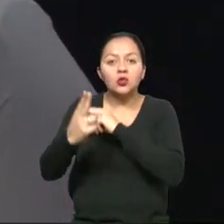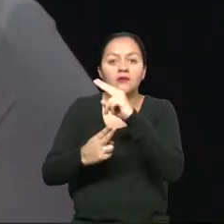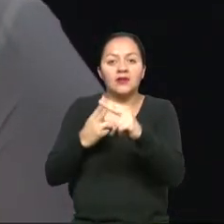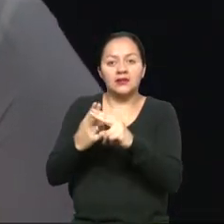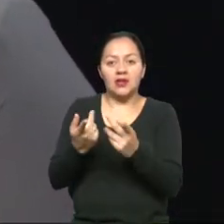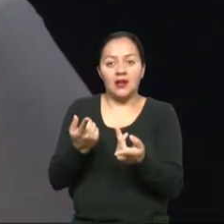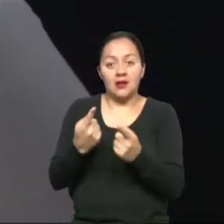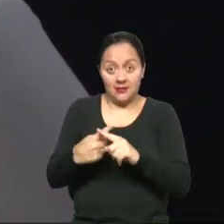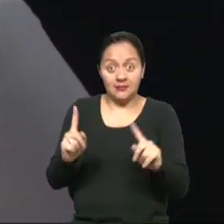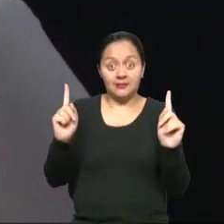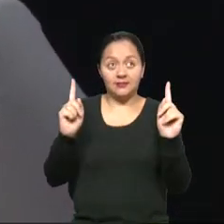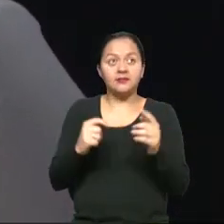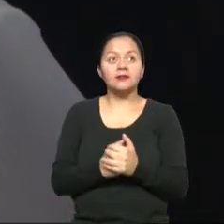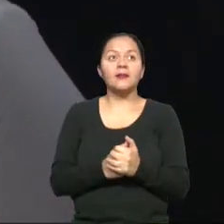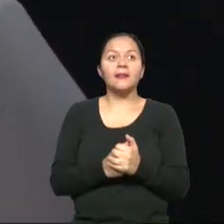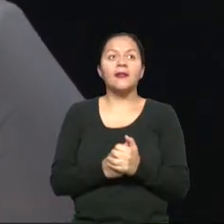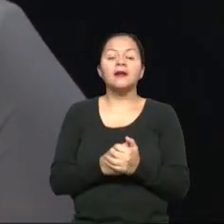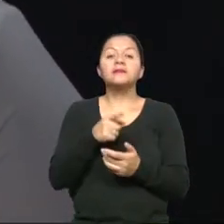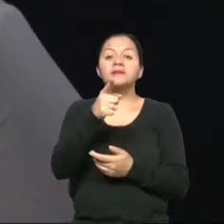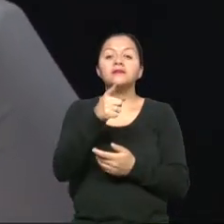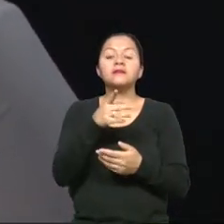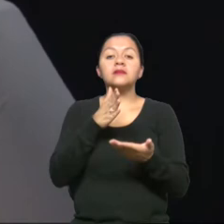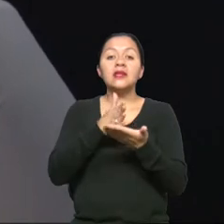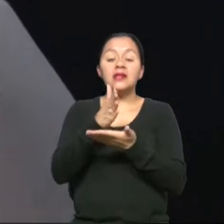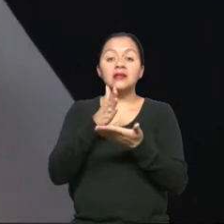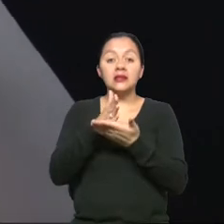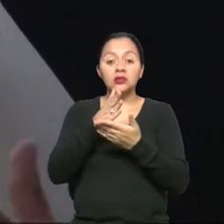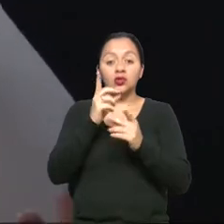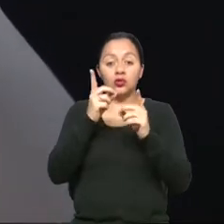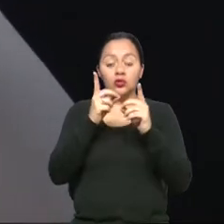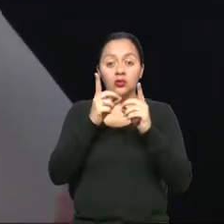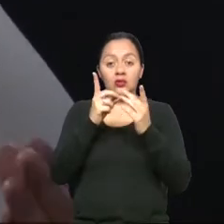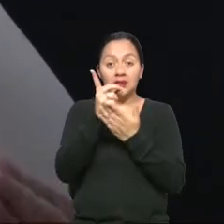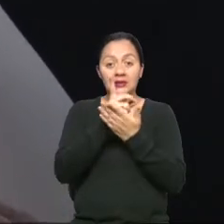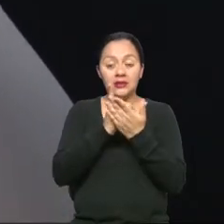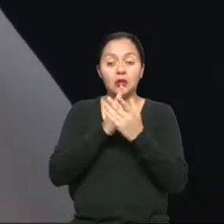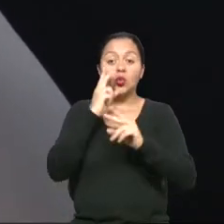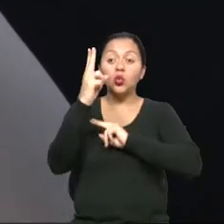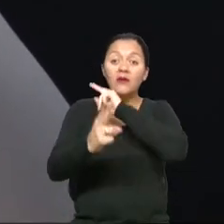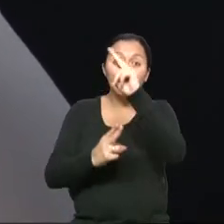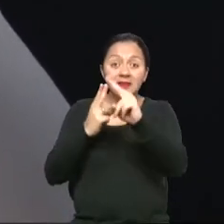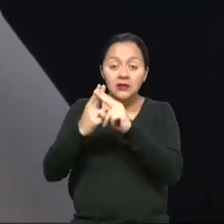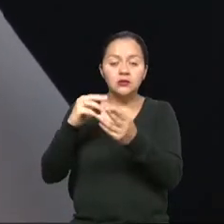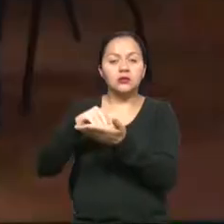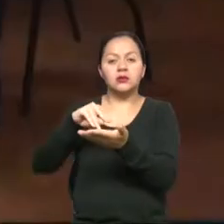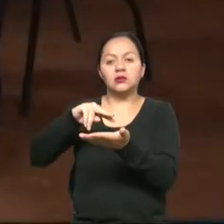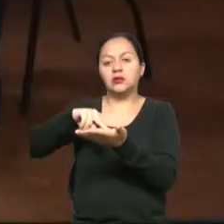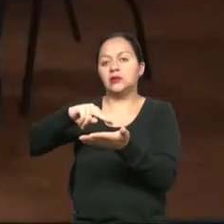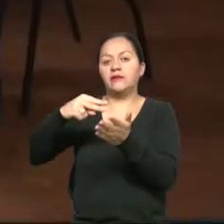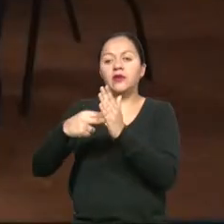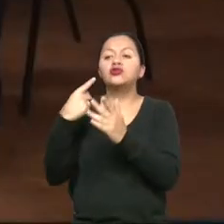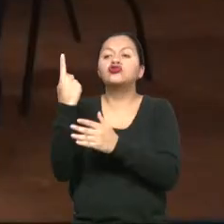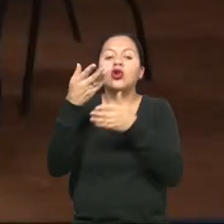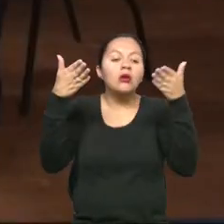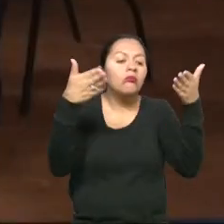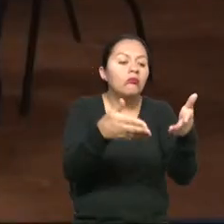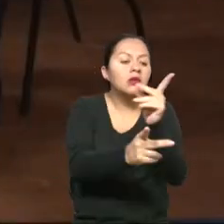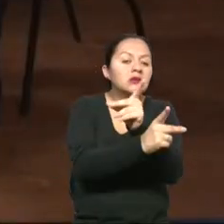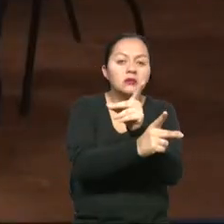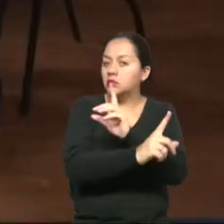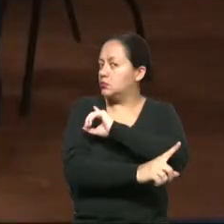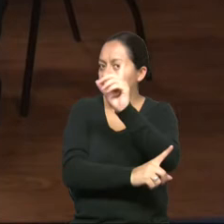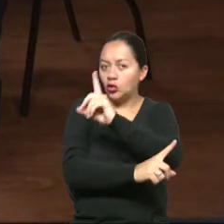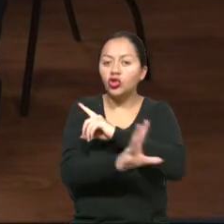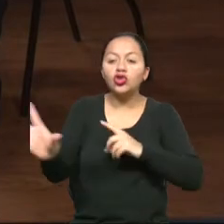Cuando hablamos justamente del diseño universal, vamos por esa vía, ¿no? Así Que es aplicable para todos. Es aplicable para todos y no solo eso, sino que nosotros